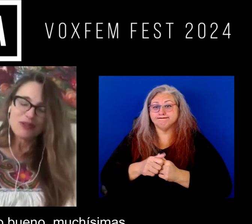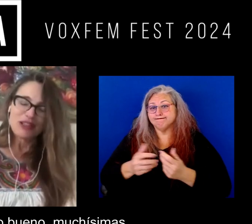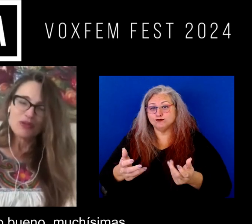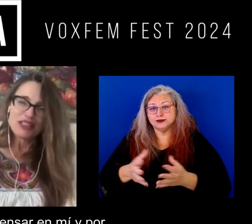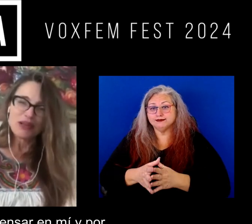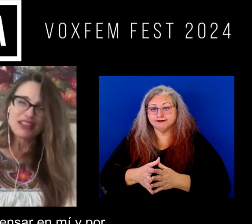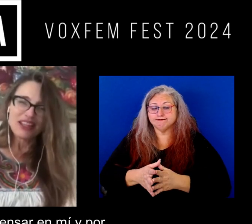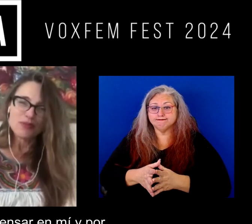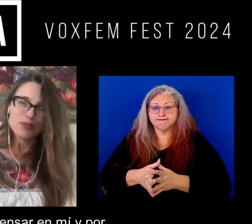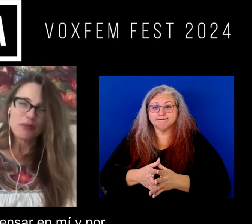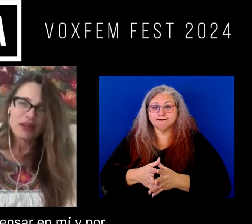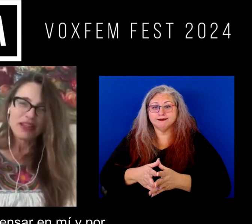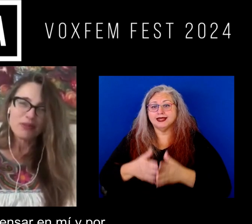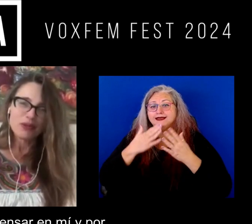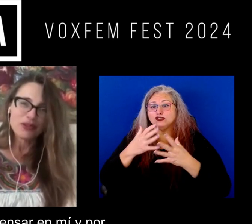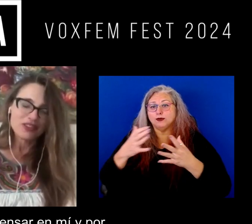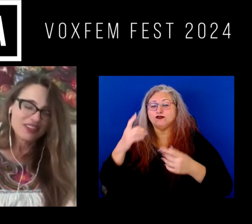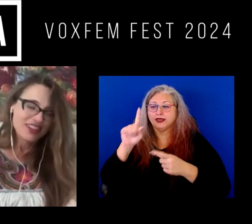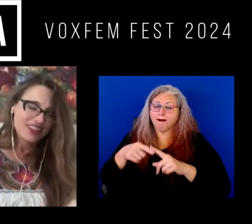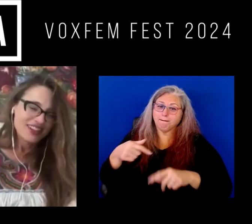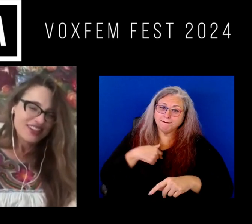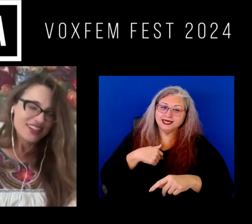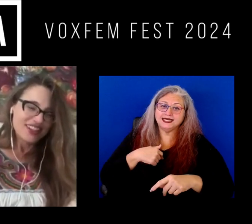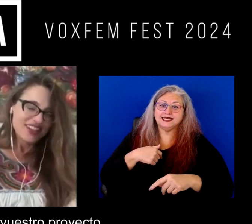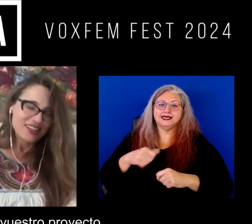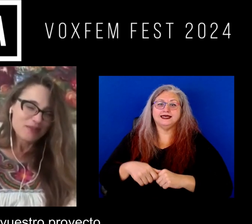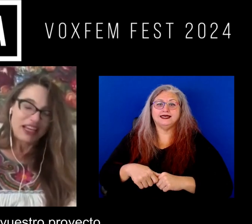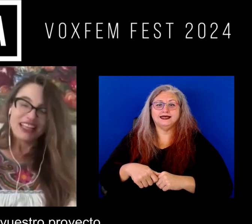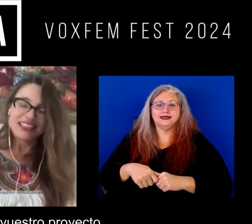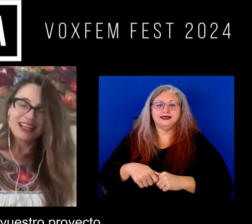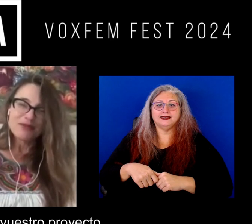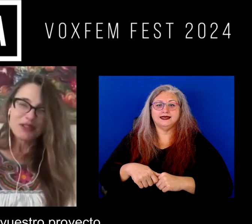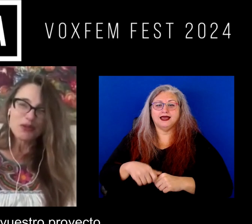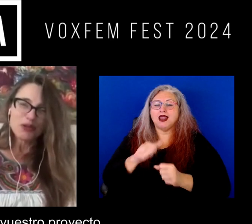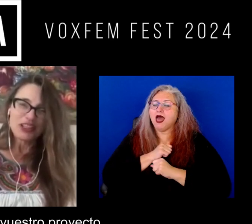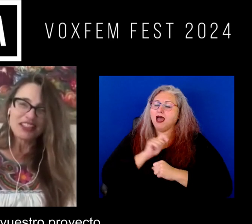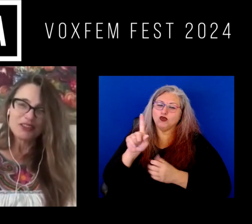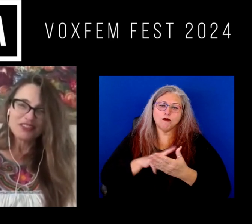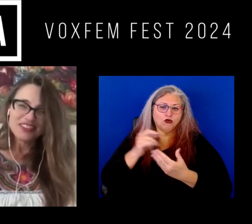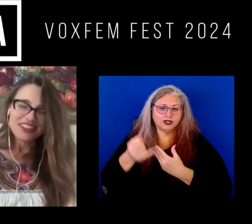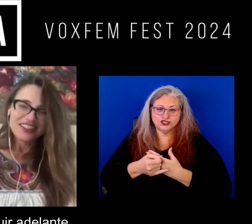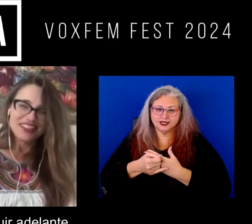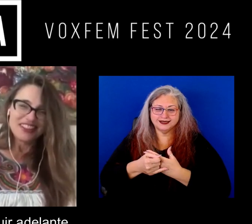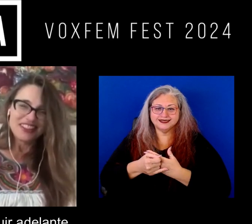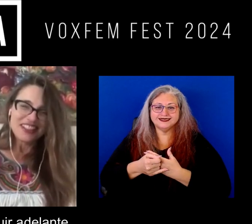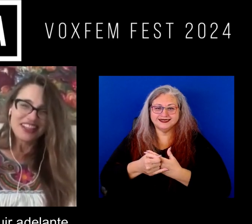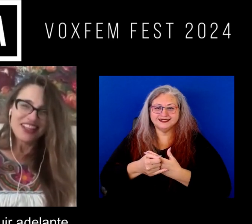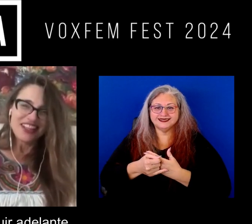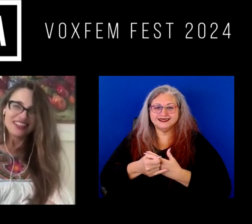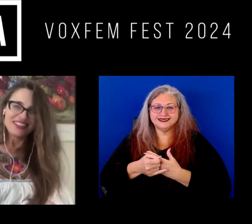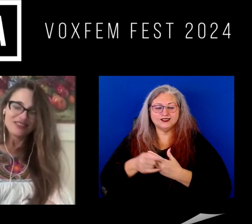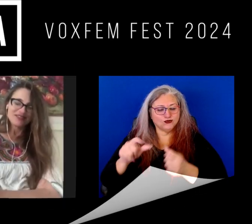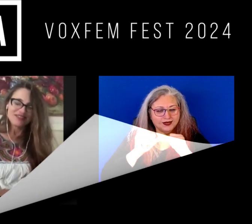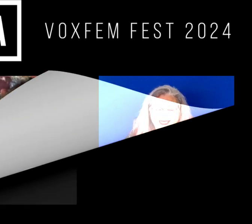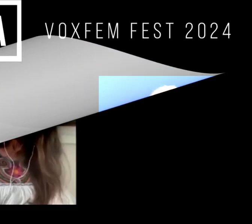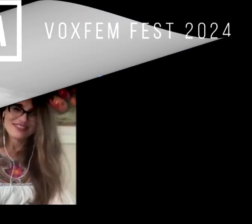pero bueno muchísimas gracias por pensar en mí y por me encanta vuestro proyecto y a seguir